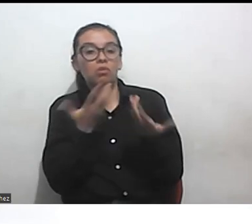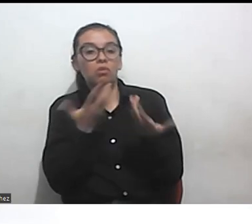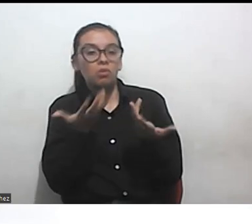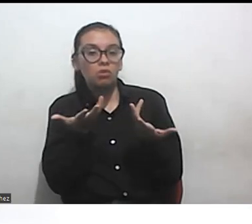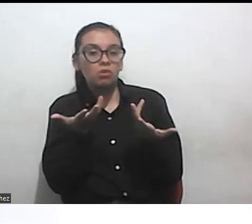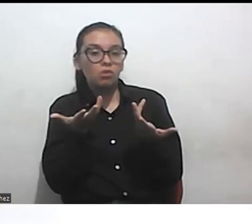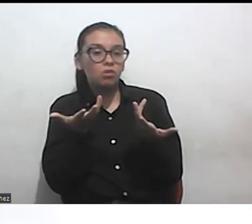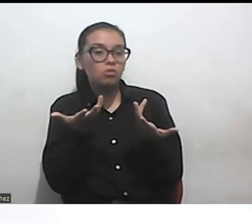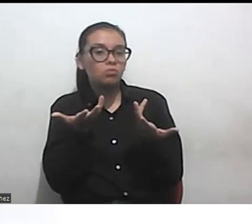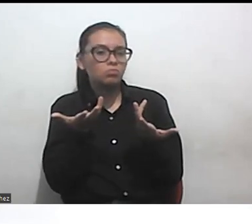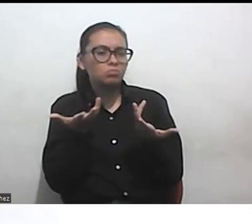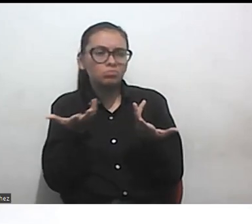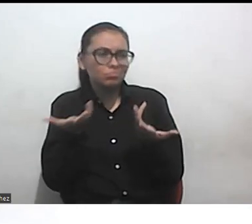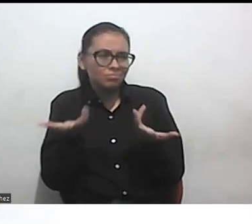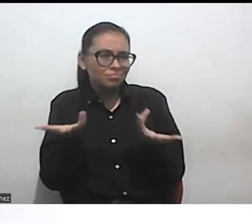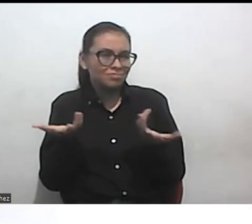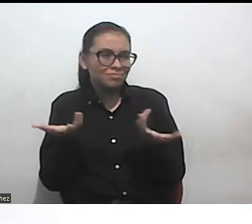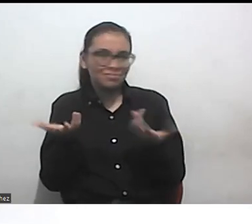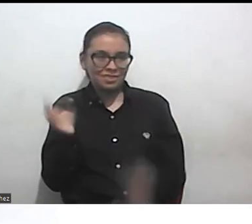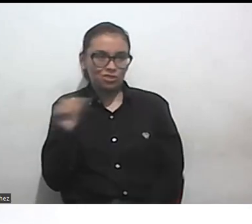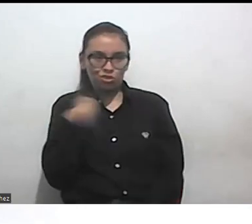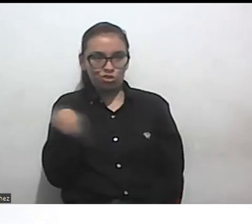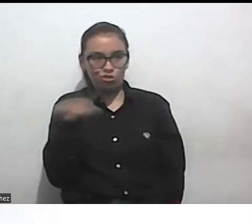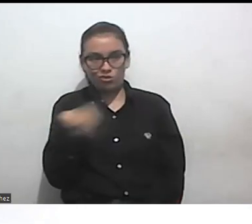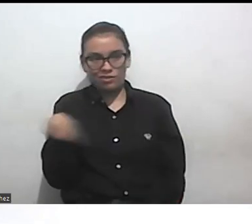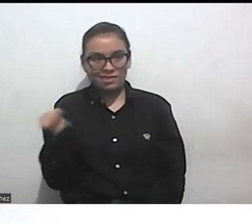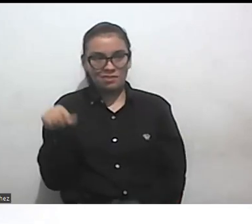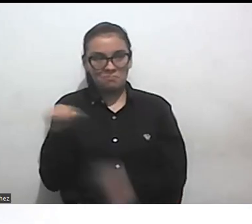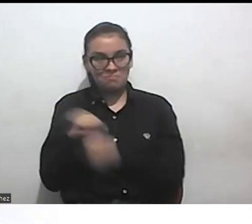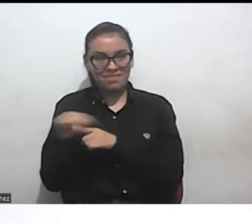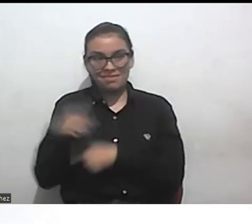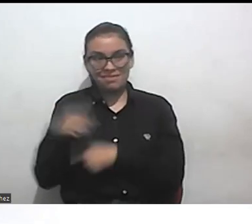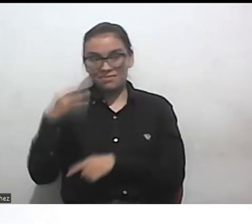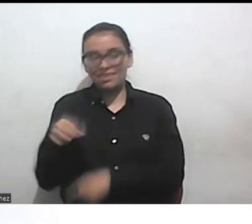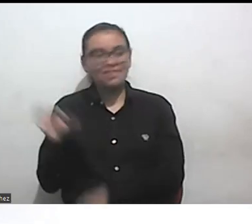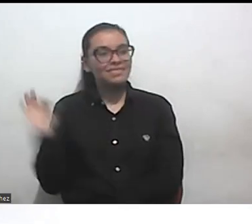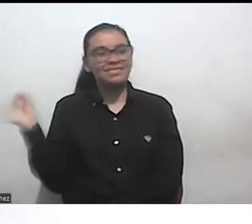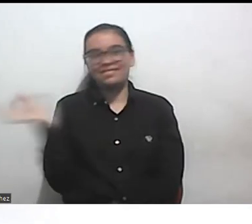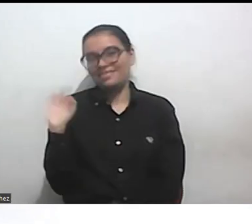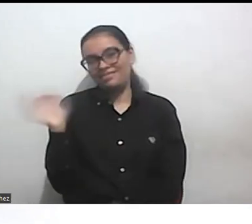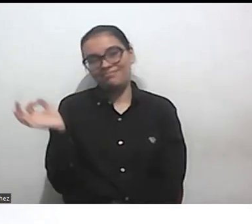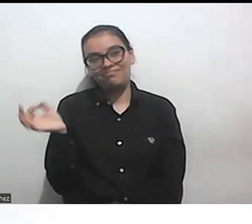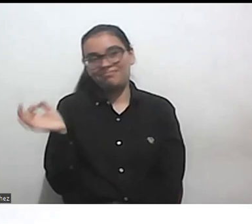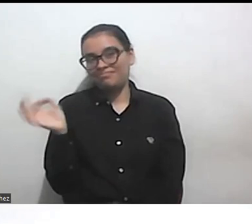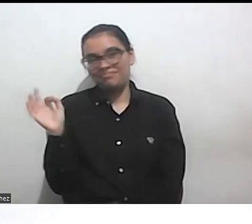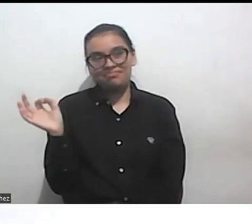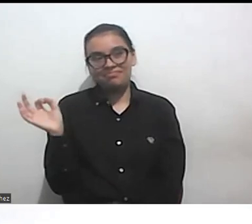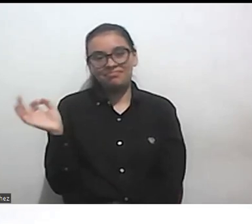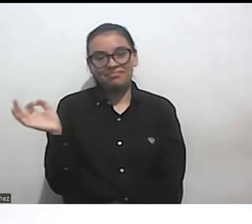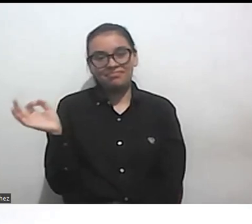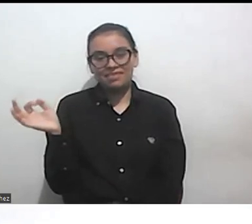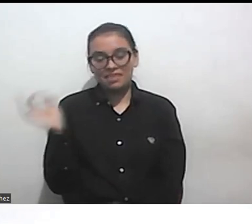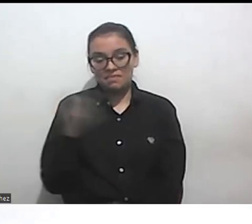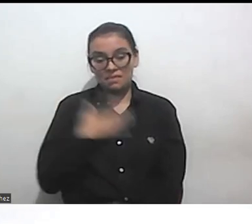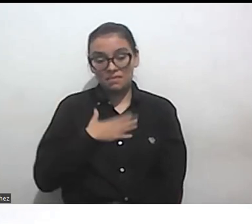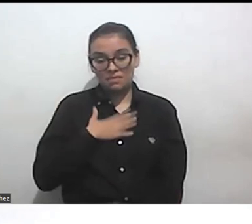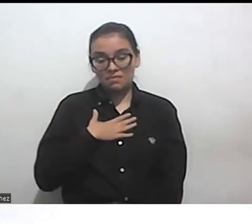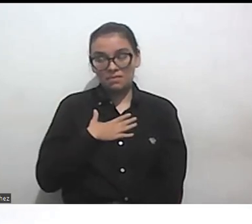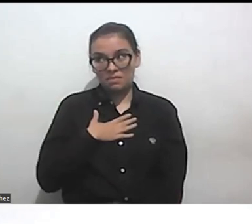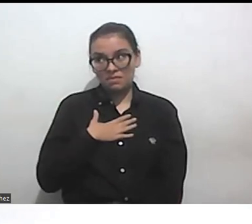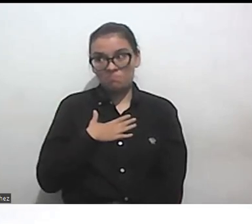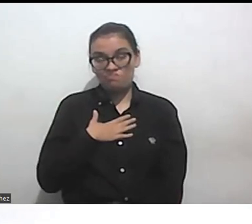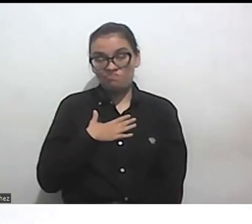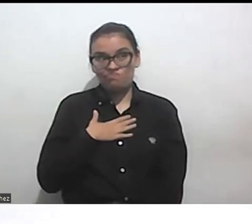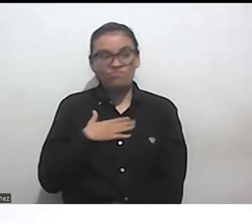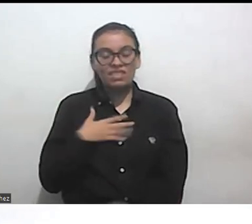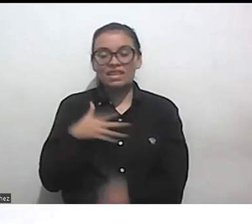eso ya en la práctica es algo que sinceramente al menos a mí me ha distanciado mucho